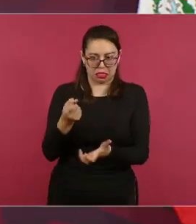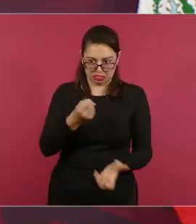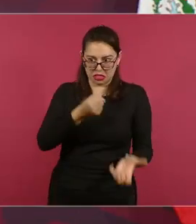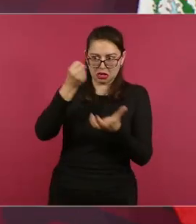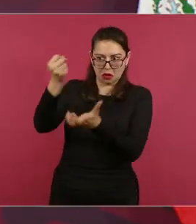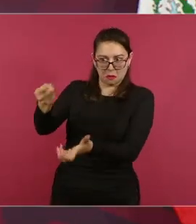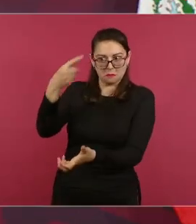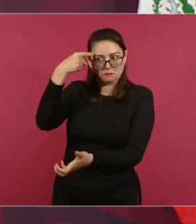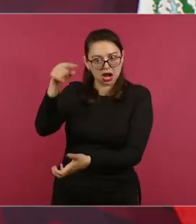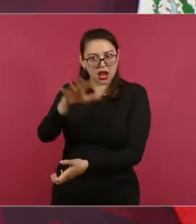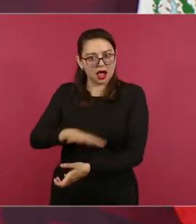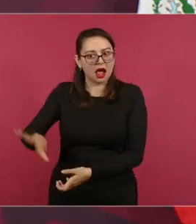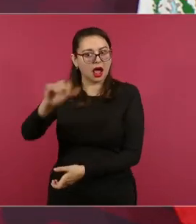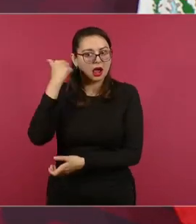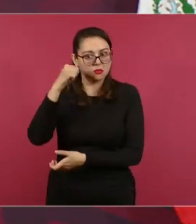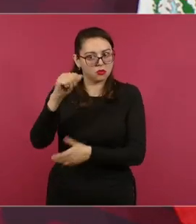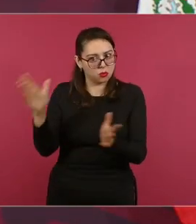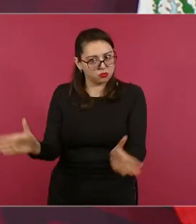fondos